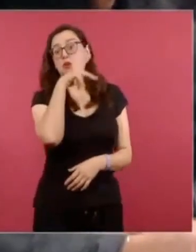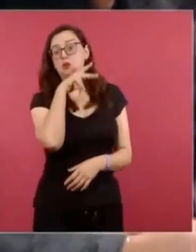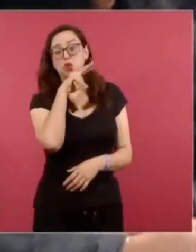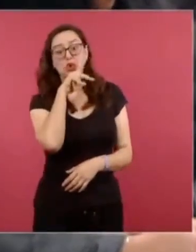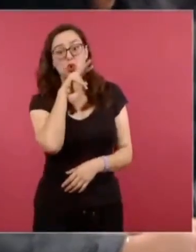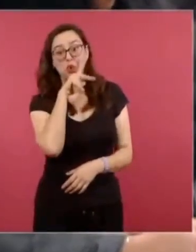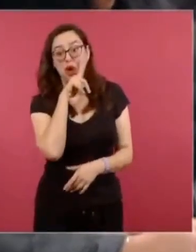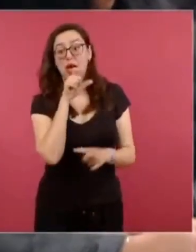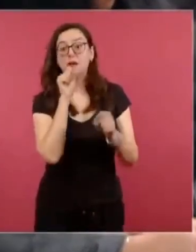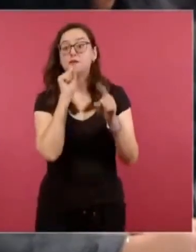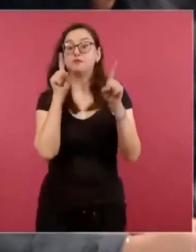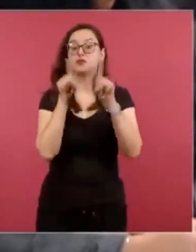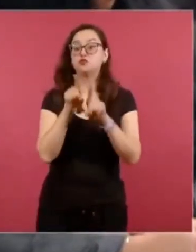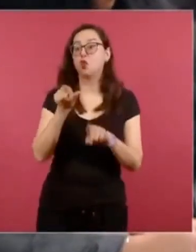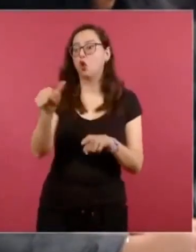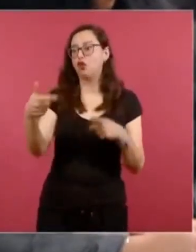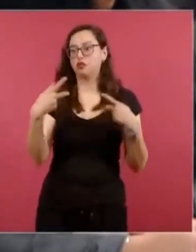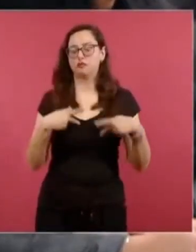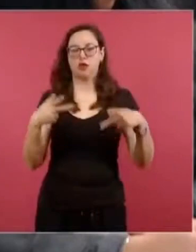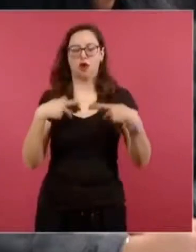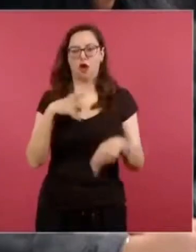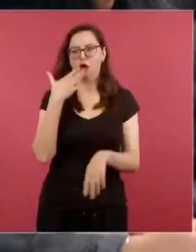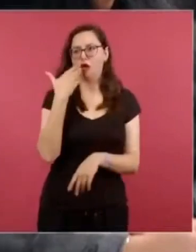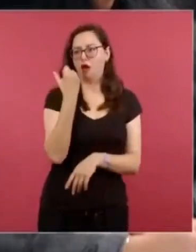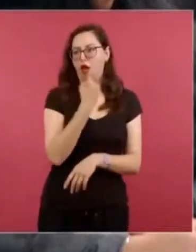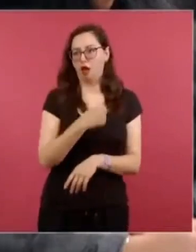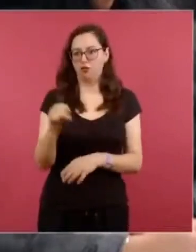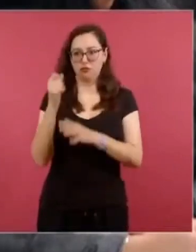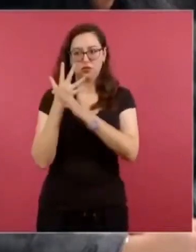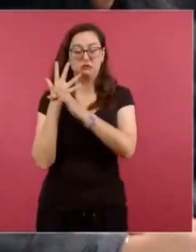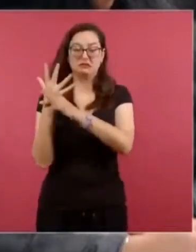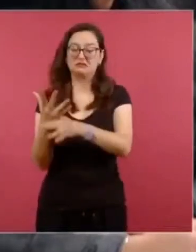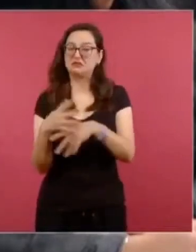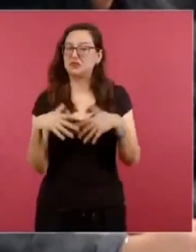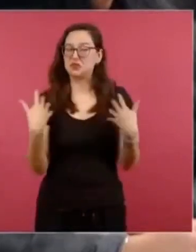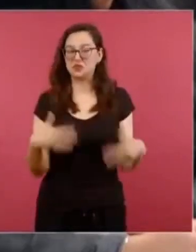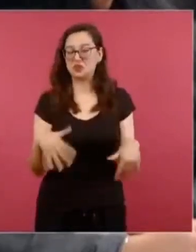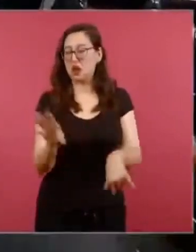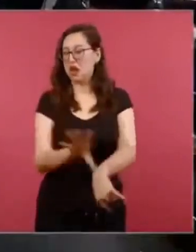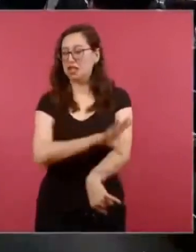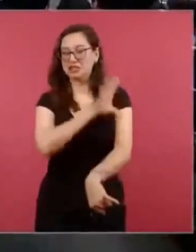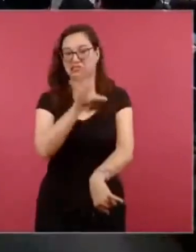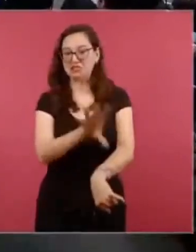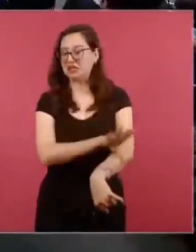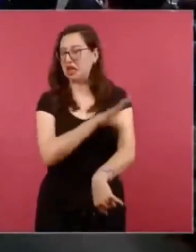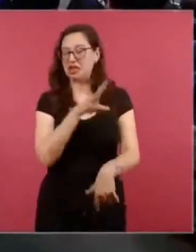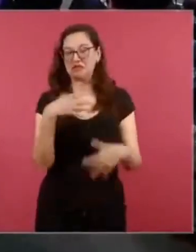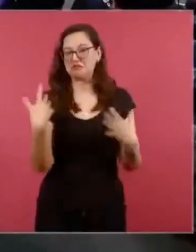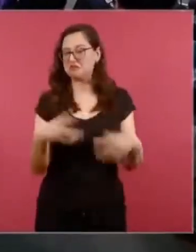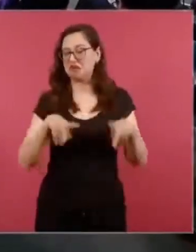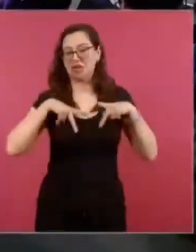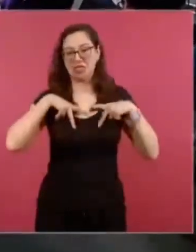eléctrico nacional. Si nos podría comentar sobre esto, presidente. Sí,